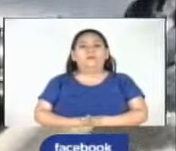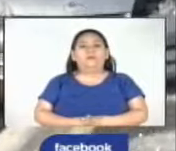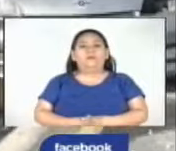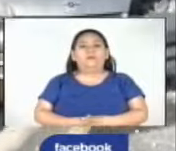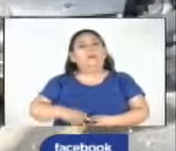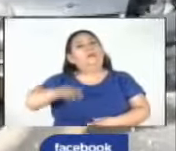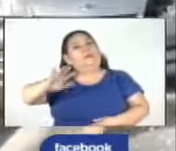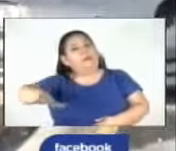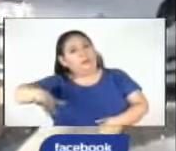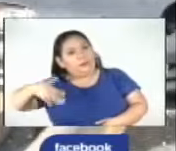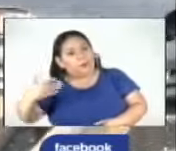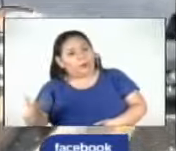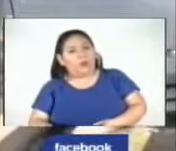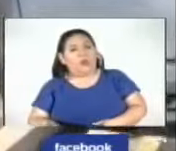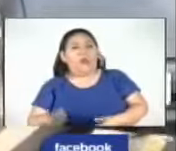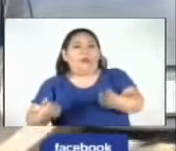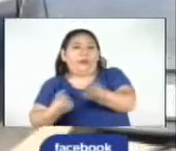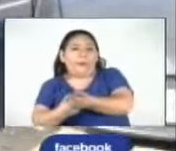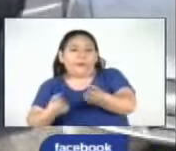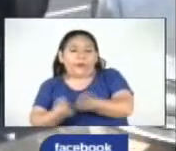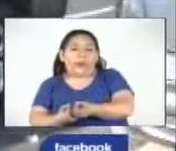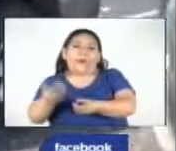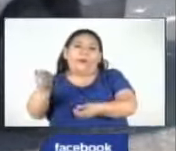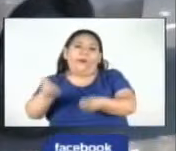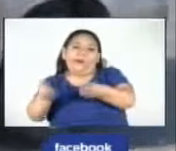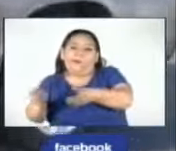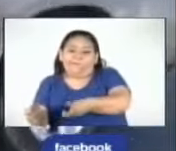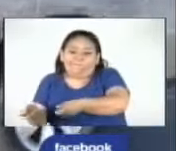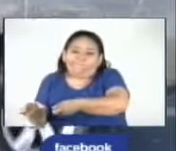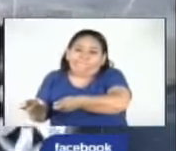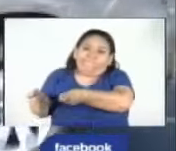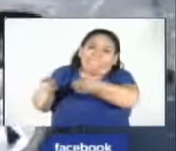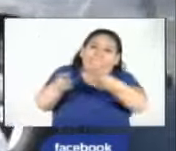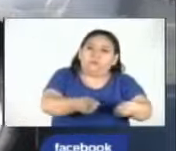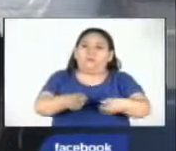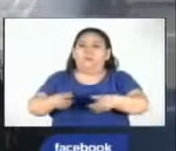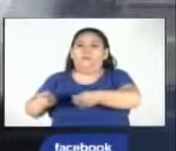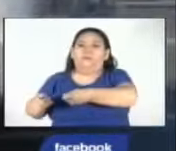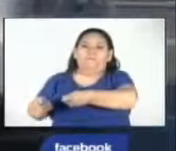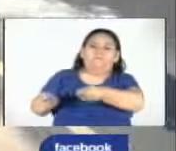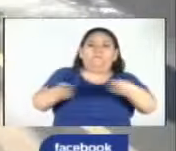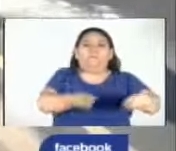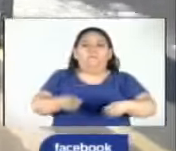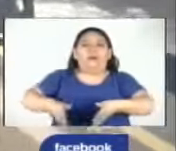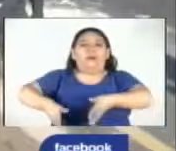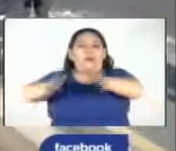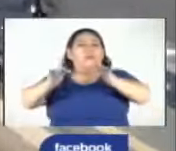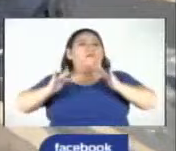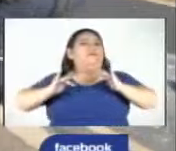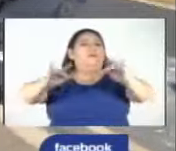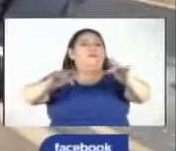Minutos después, uno a uno, fueron movilizados los vehículos para habilitar el paso.